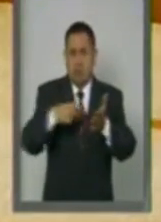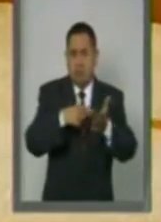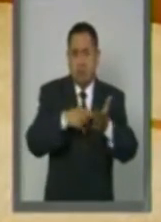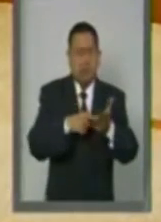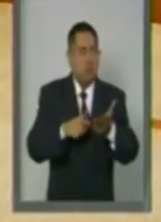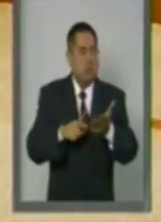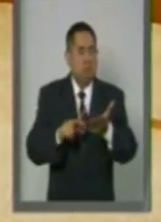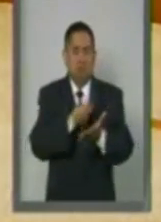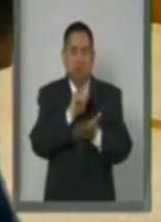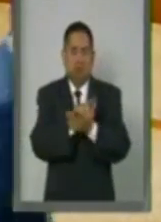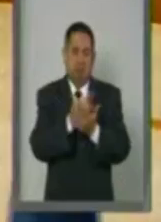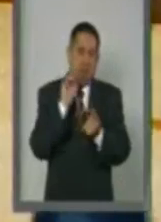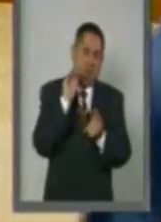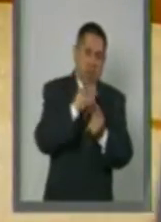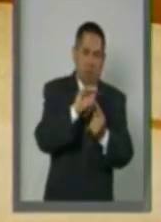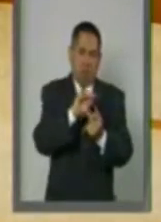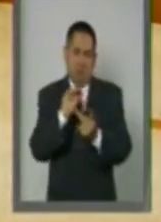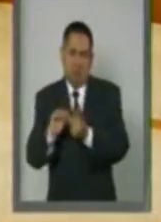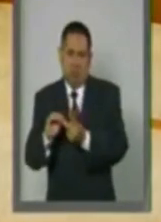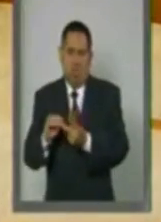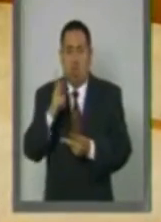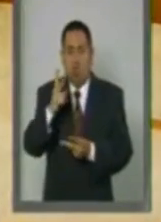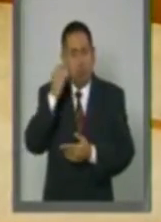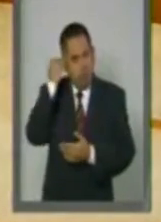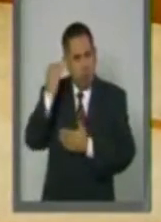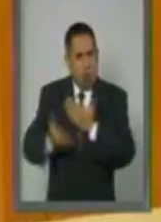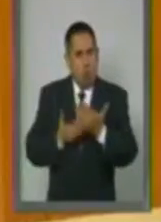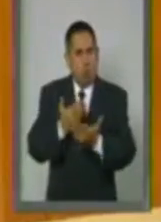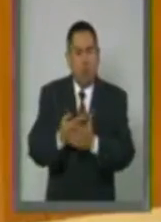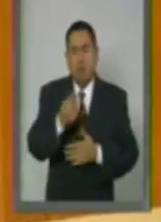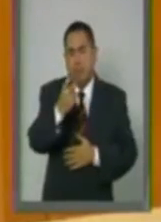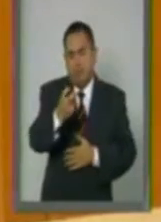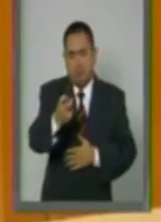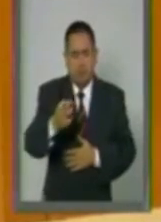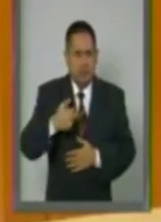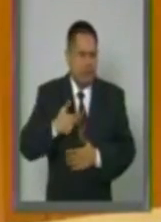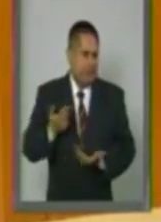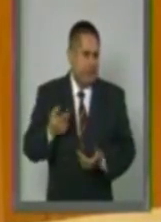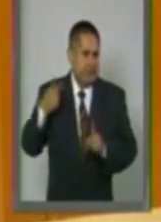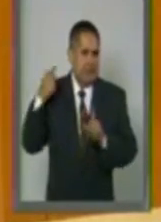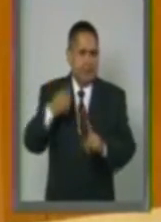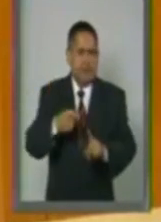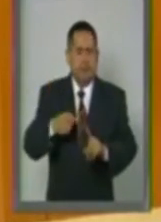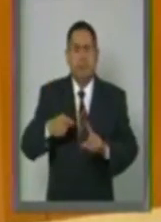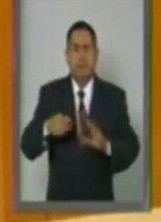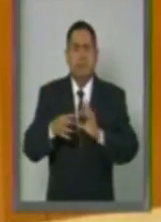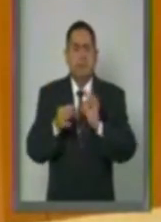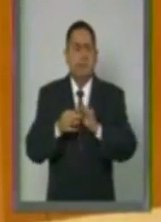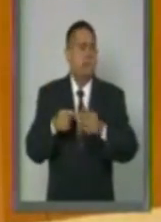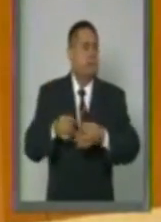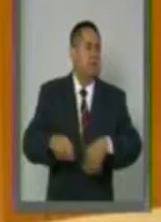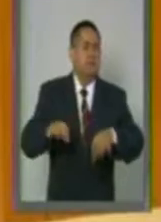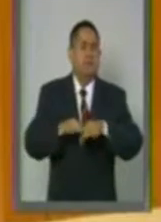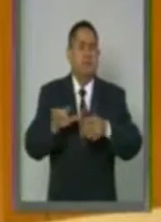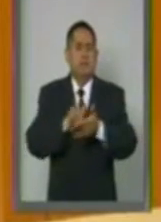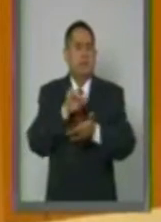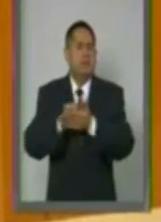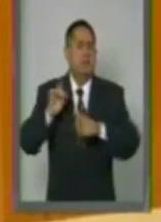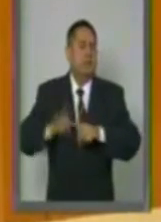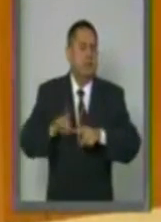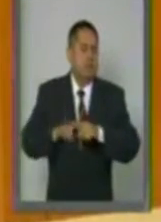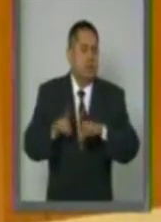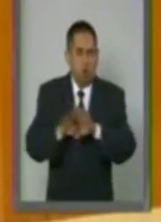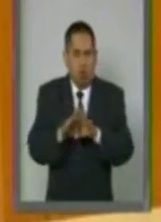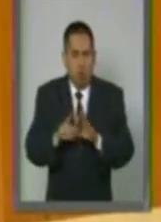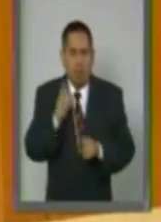jurídicos estas dos propuestas. Por eso, el propósito, el objetivo de esta reforma tiene que ver